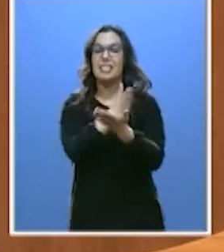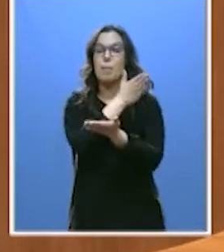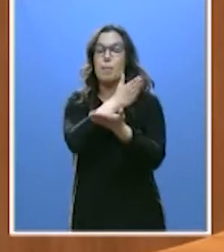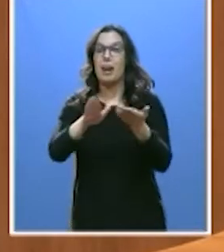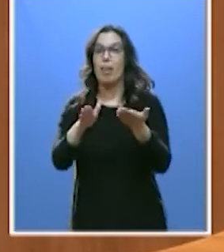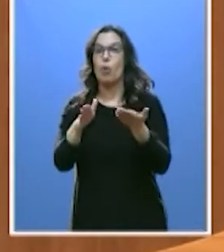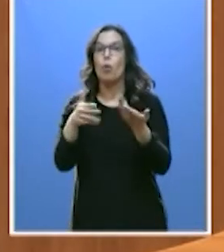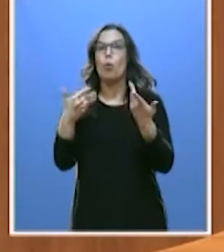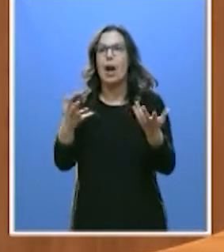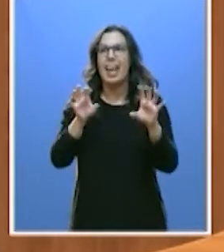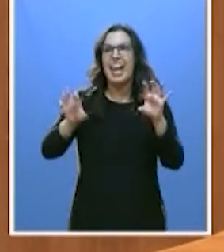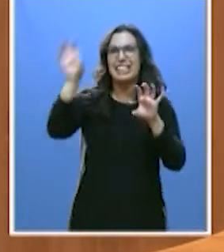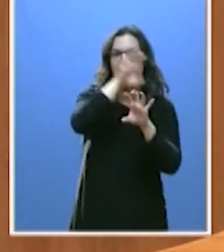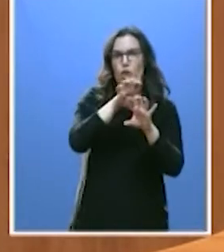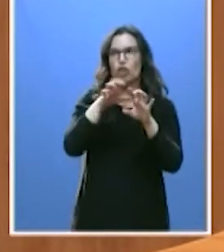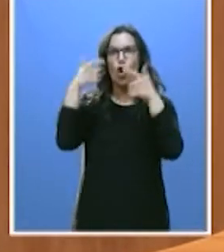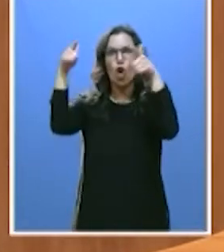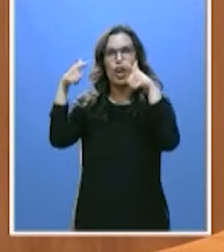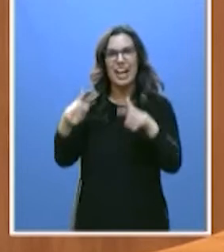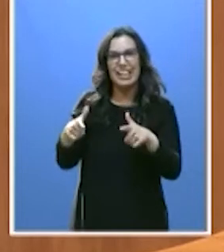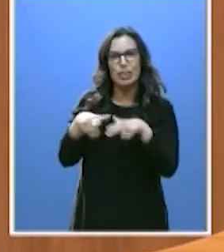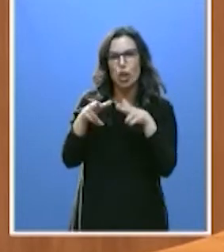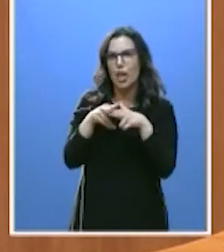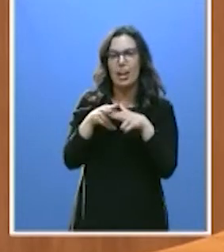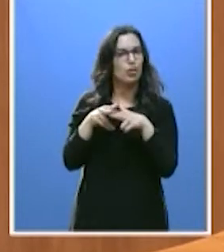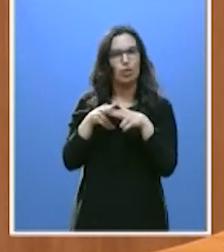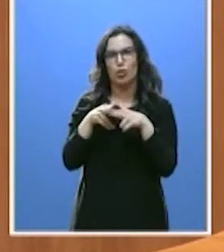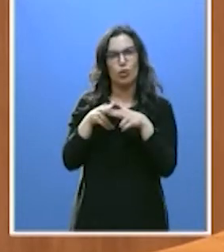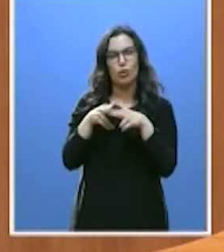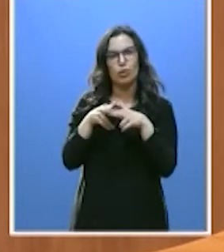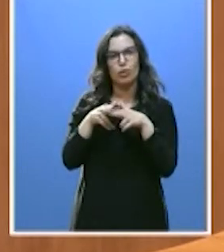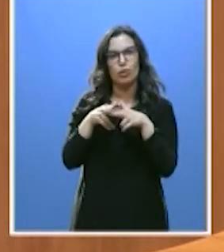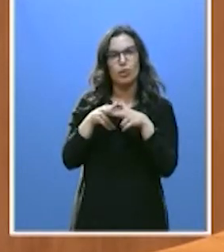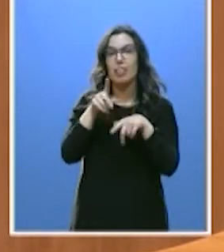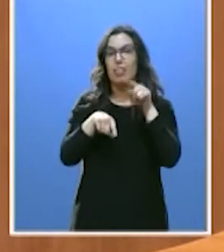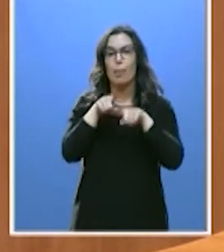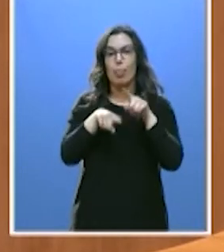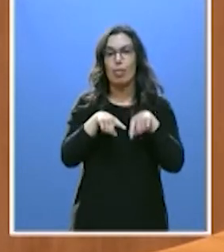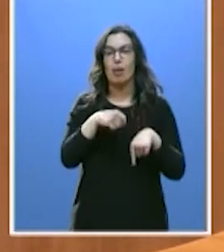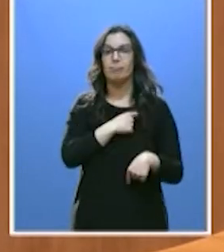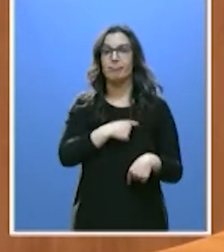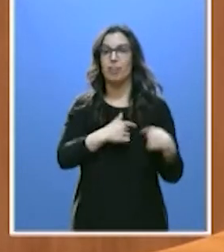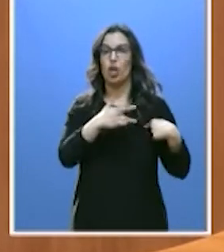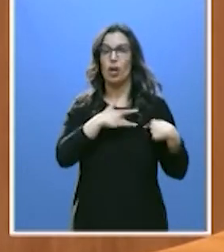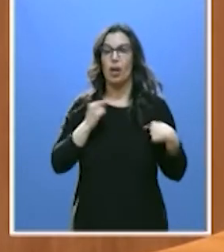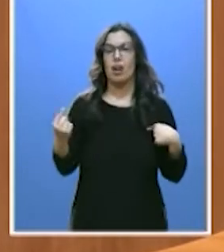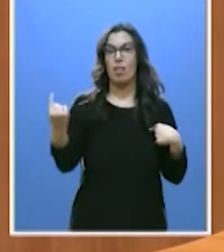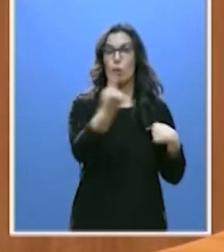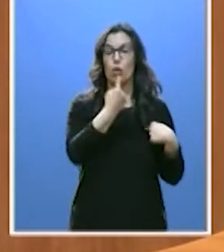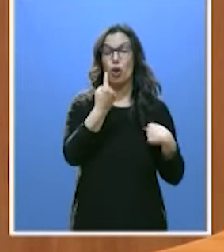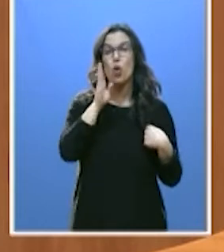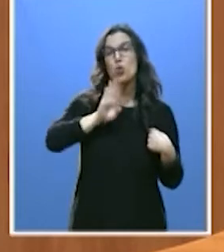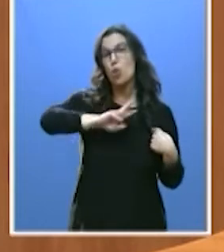ni entre los partidos. La línea que separa el bien y el mal atraviesa cada corazón humano. Y las raíces de la corrupción